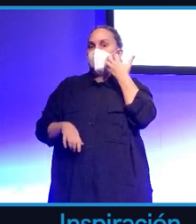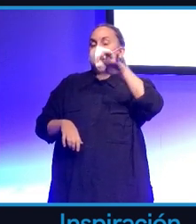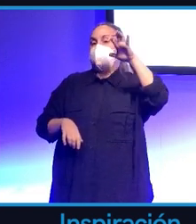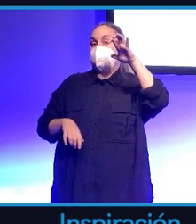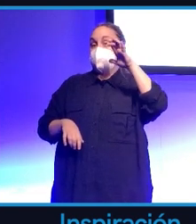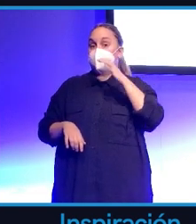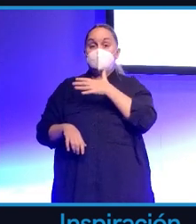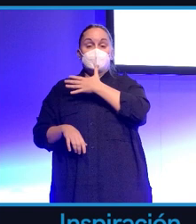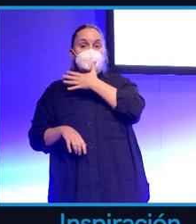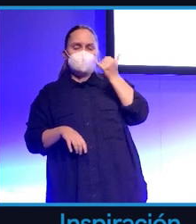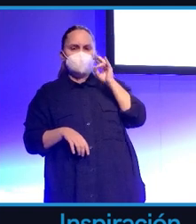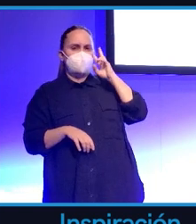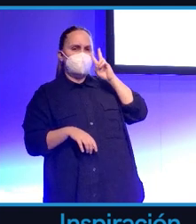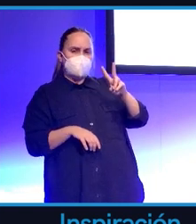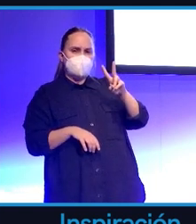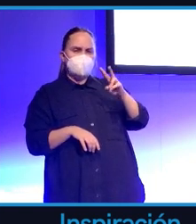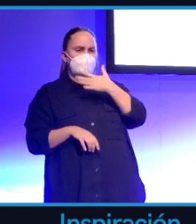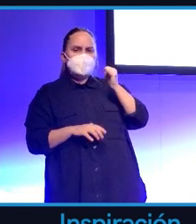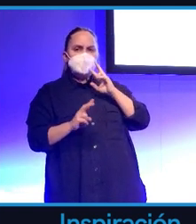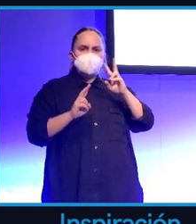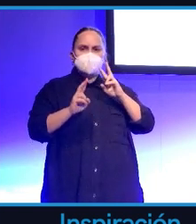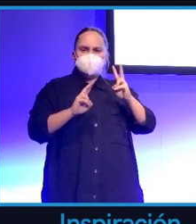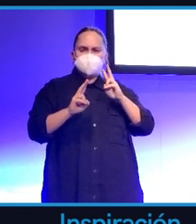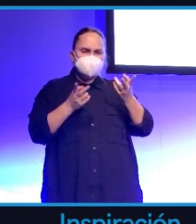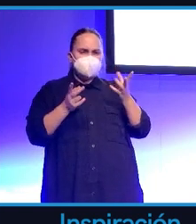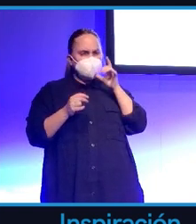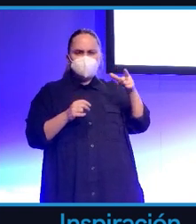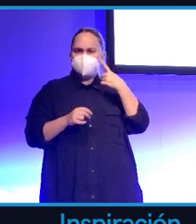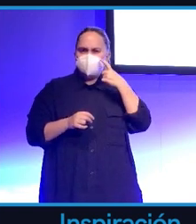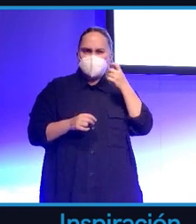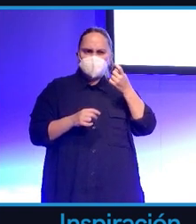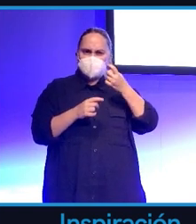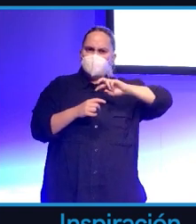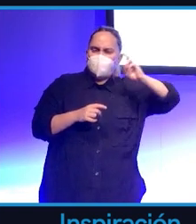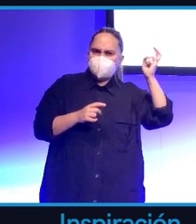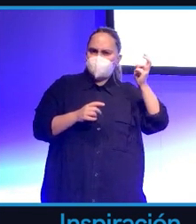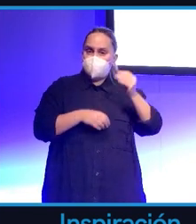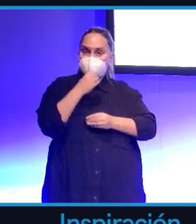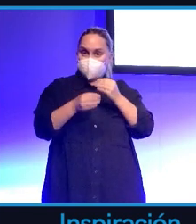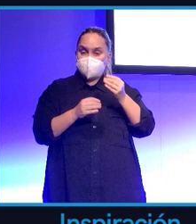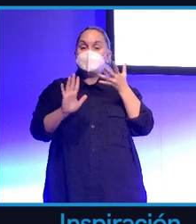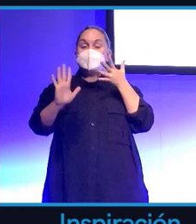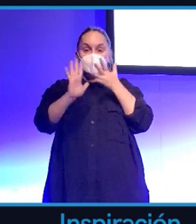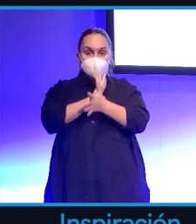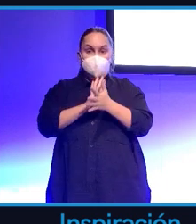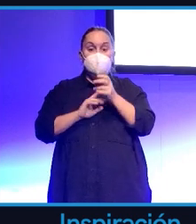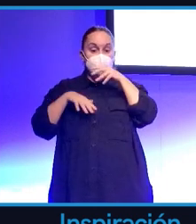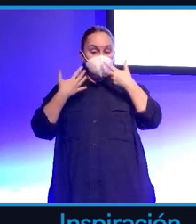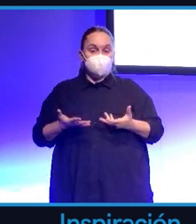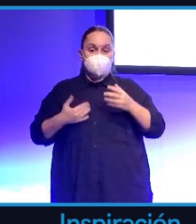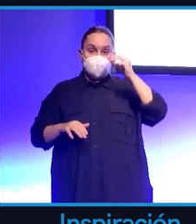inteligencia artificial azul empieza a no saber cómo reaccionar. La inteligencia artificial actual es muy buena replicando